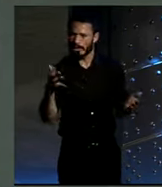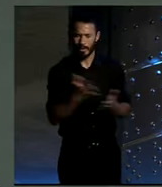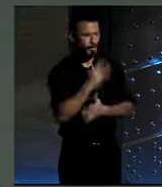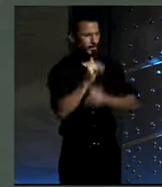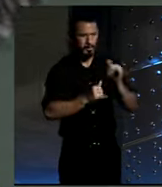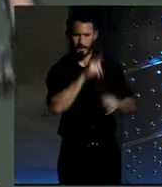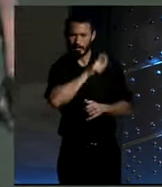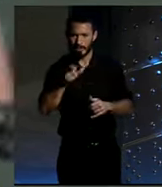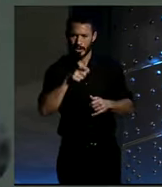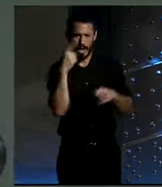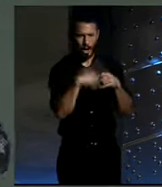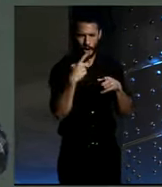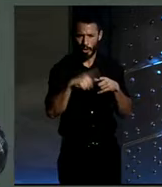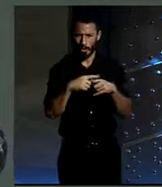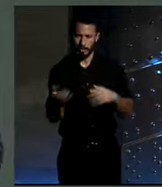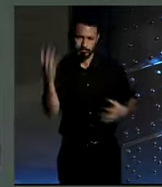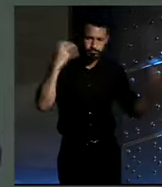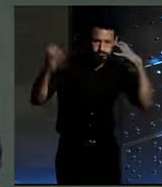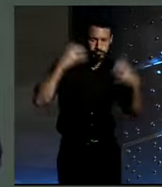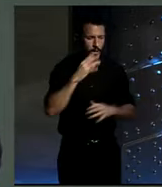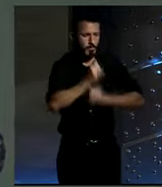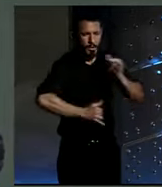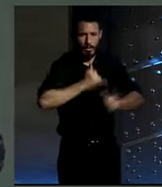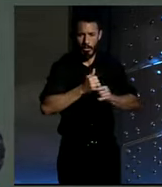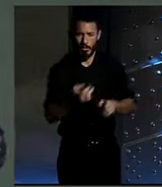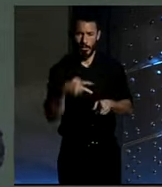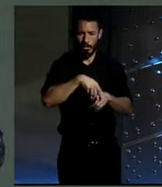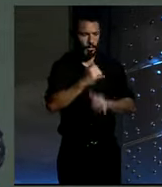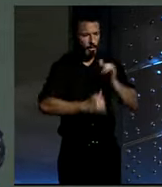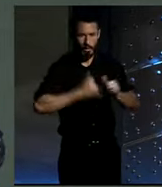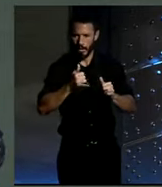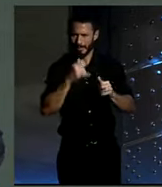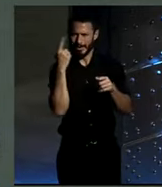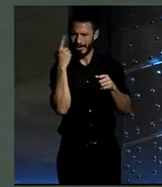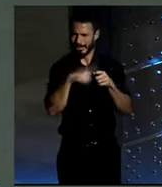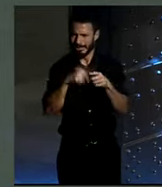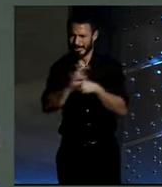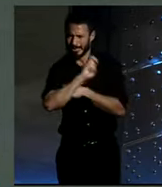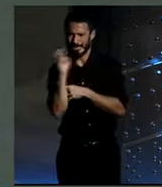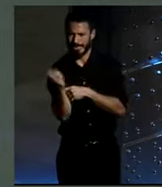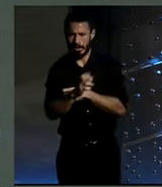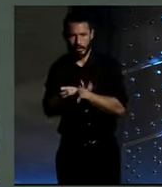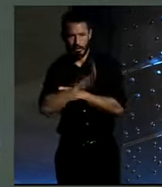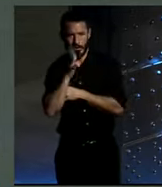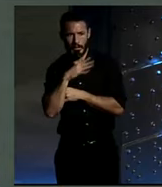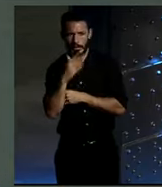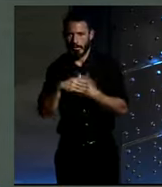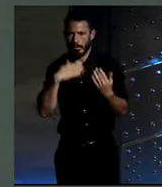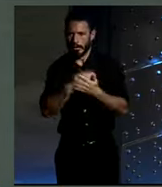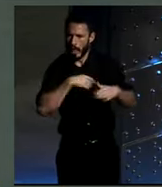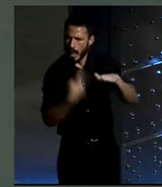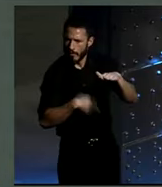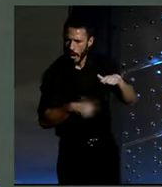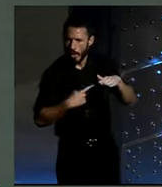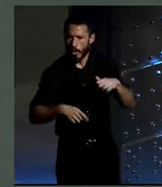transportar estos bultos increíbles en lo que se puede llevar en una bicicleta. Es impresionante. Pero, Cristina, ahora... Yo